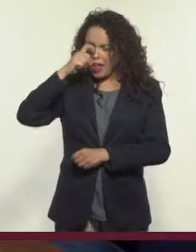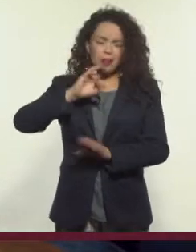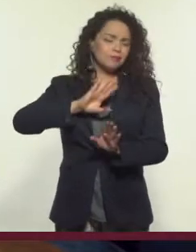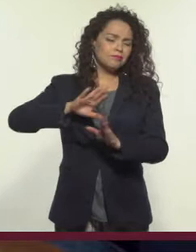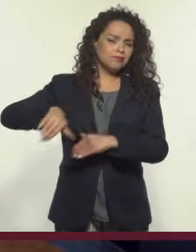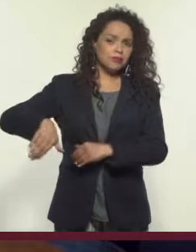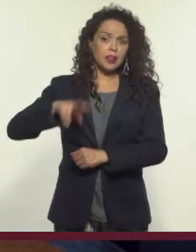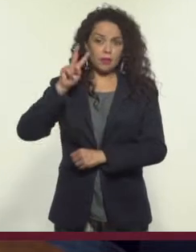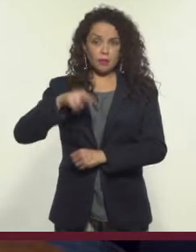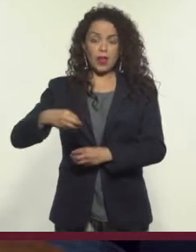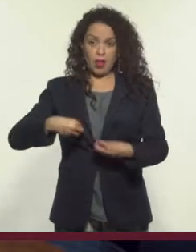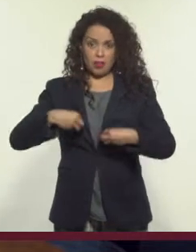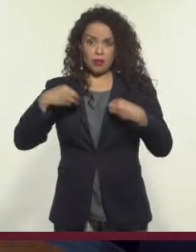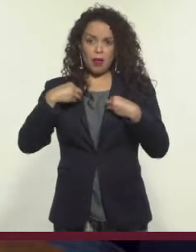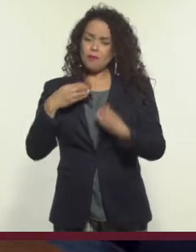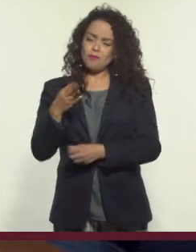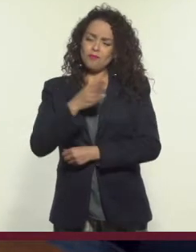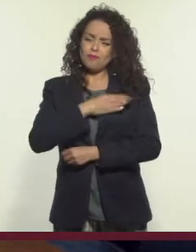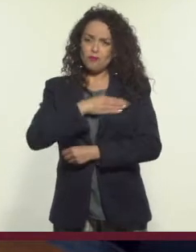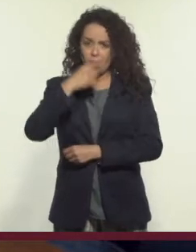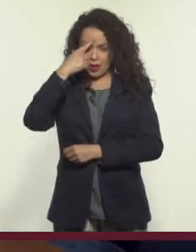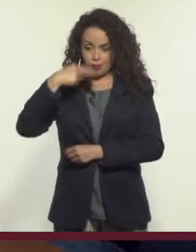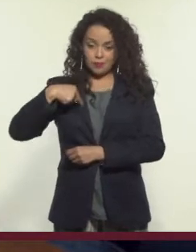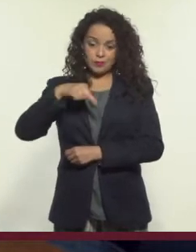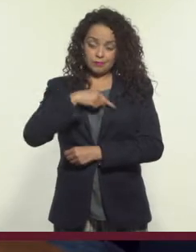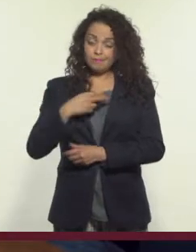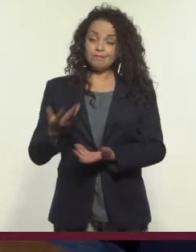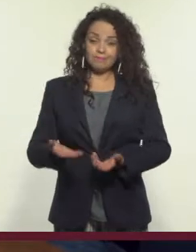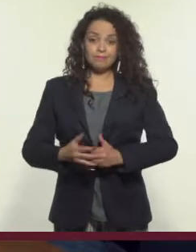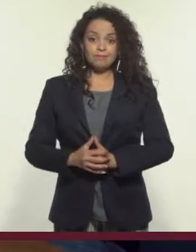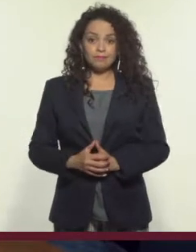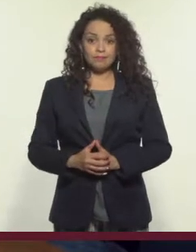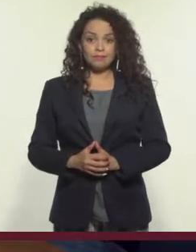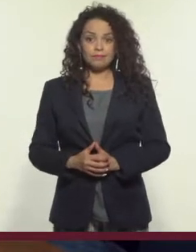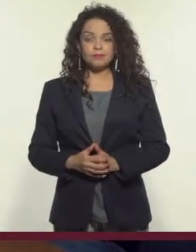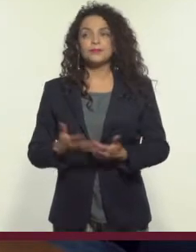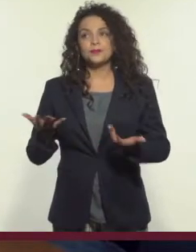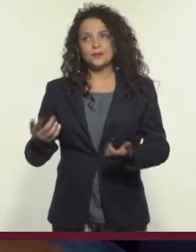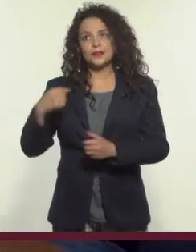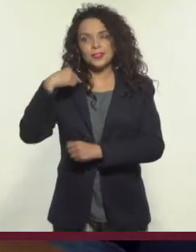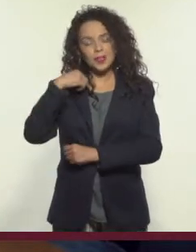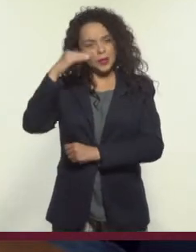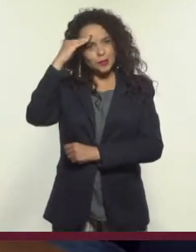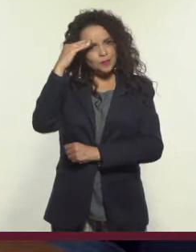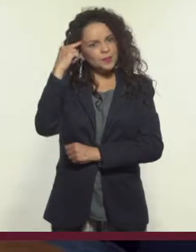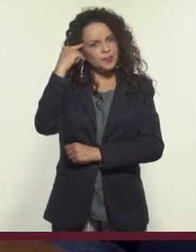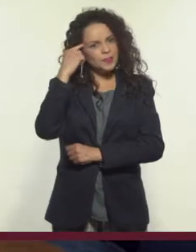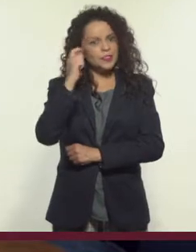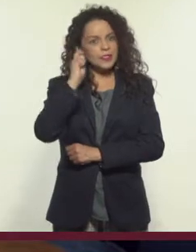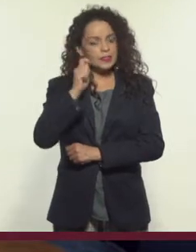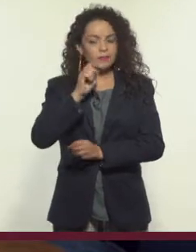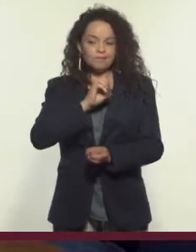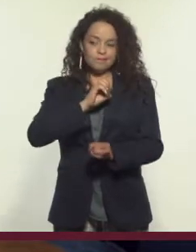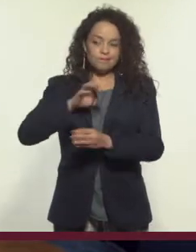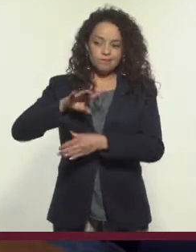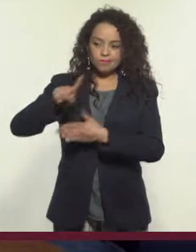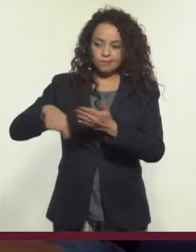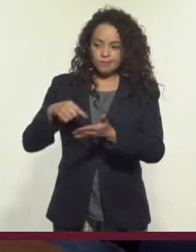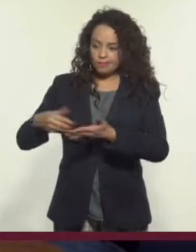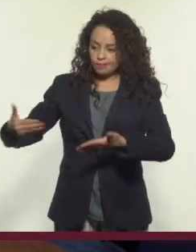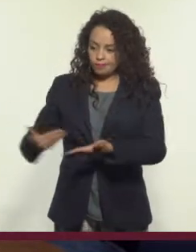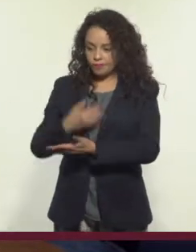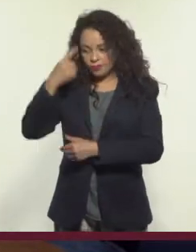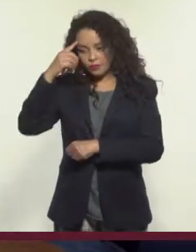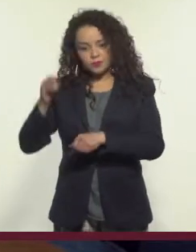La vida ha sido buena con nosotros después de esto. Ay, yo me pusiste a pensar sobre lo que es dejar tu lugar de